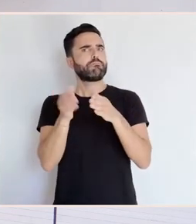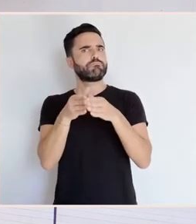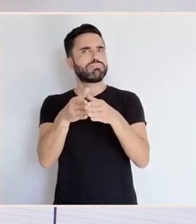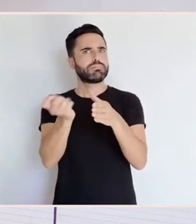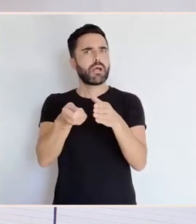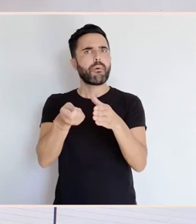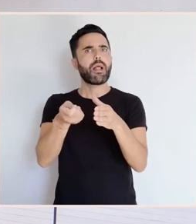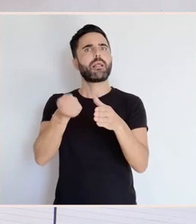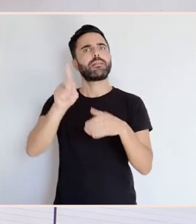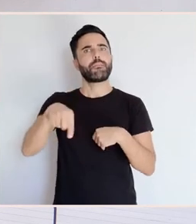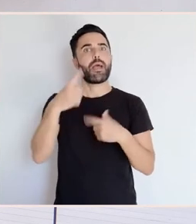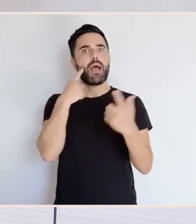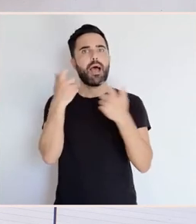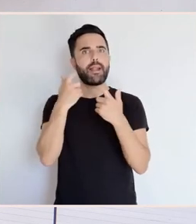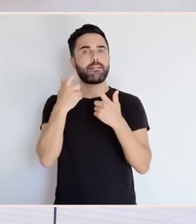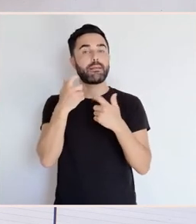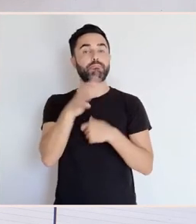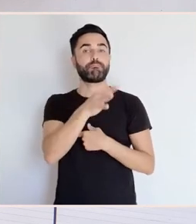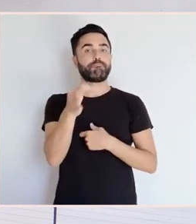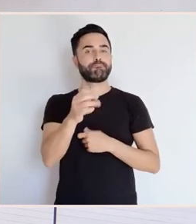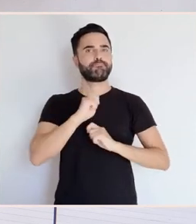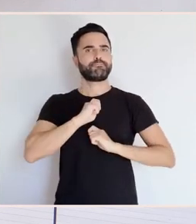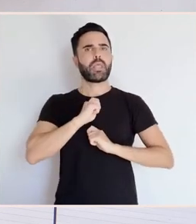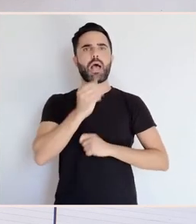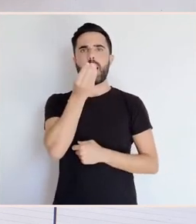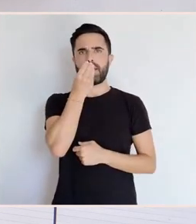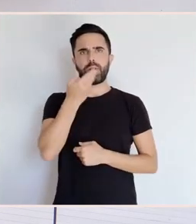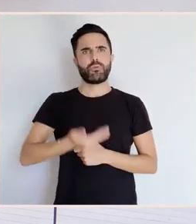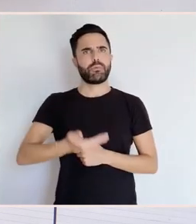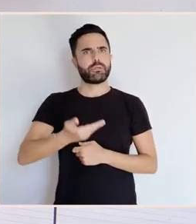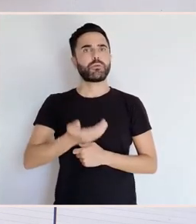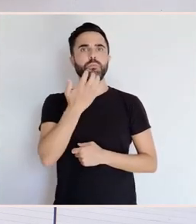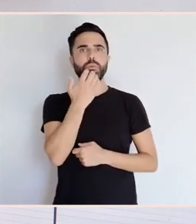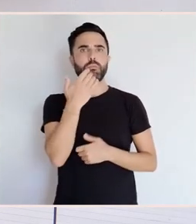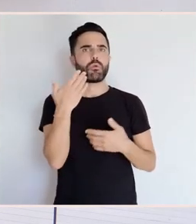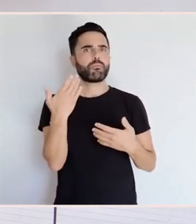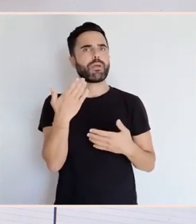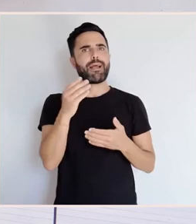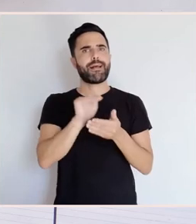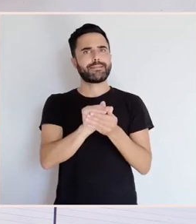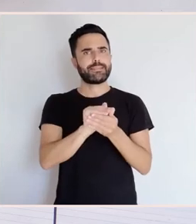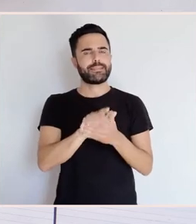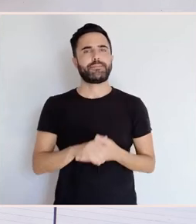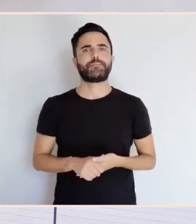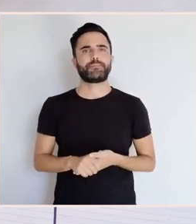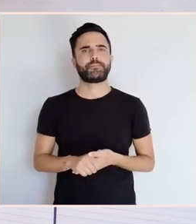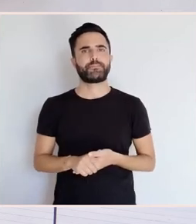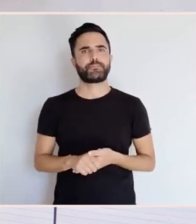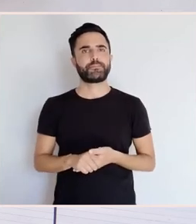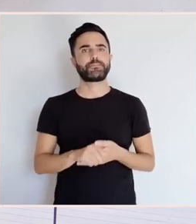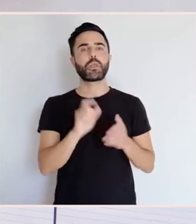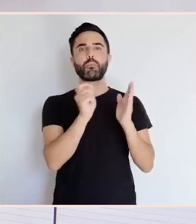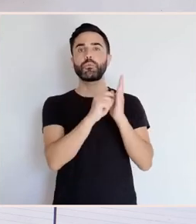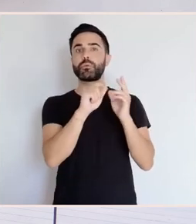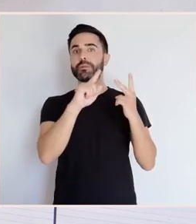ademais de proporcionar un alimento básico como é a castaña. Segundo aspecto que podemos